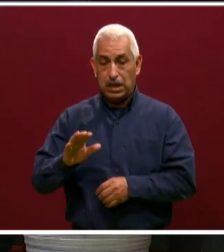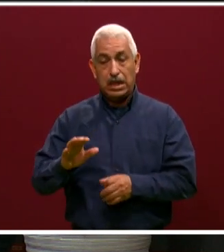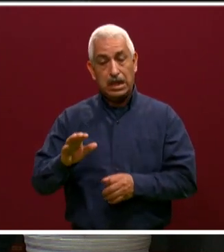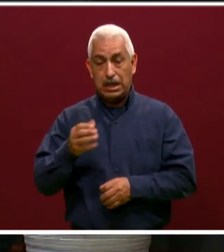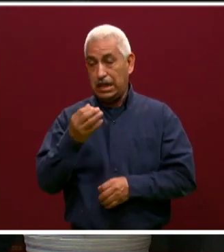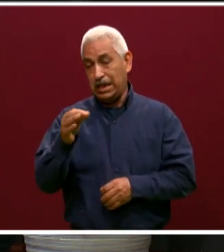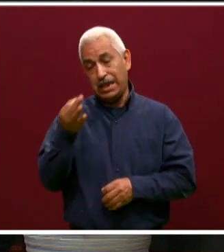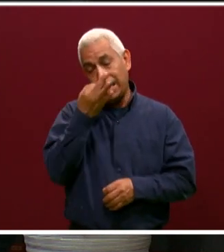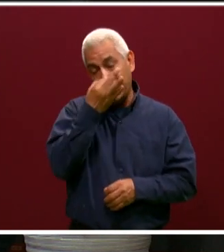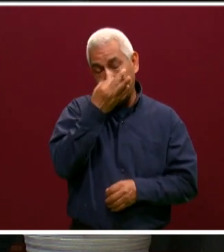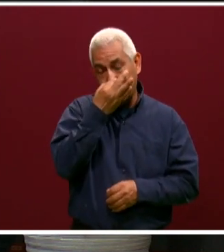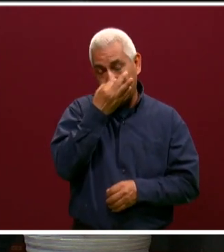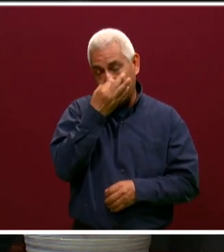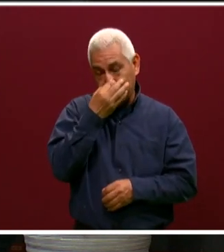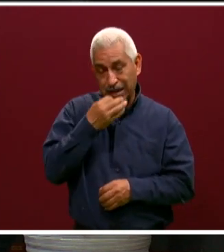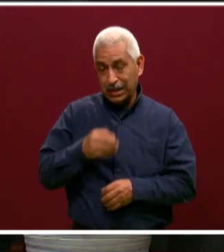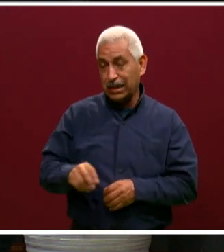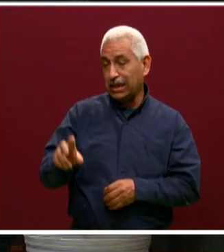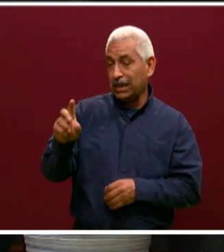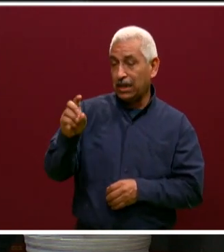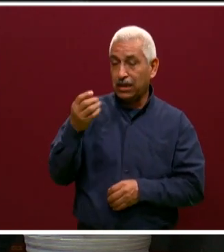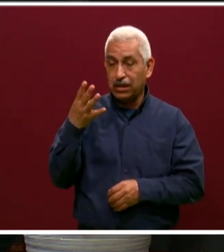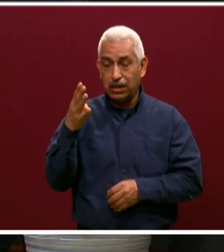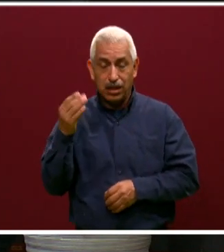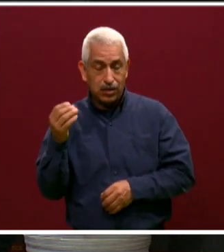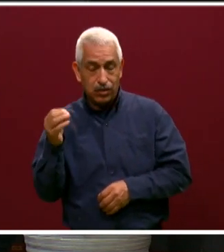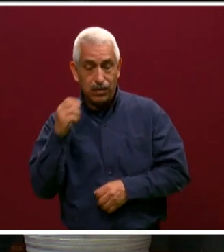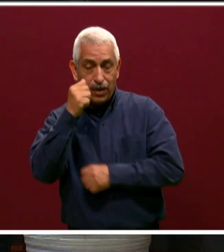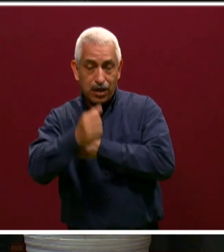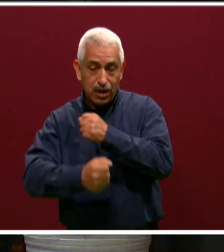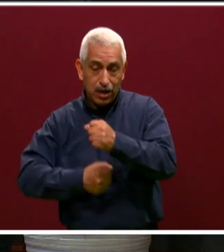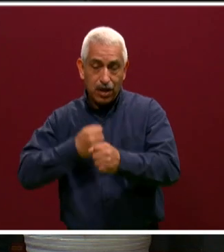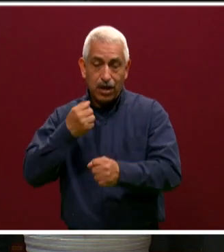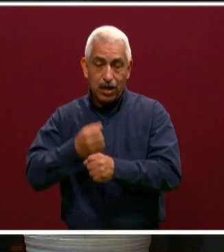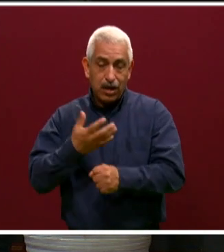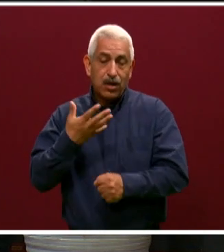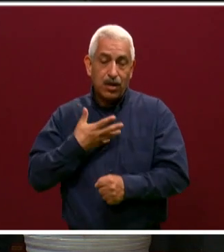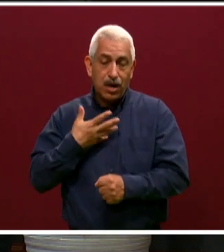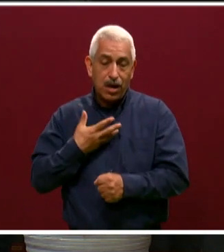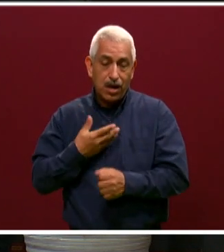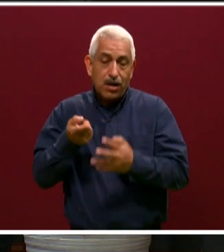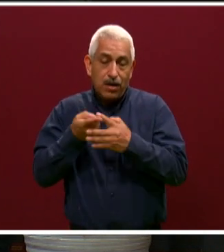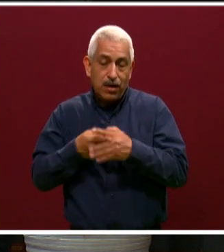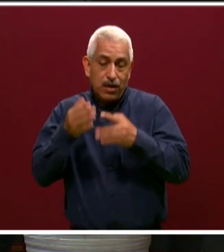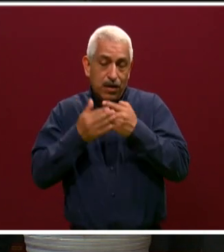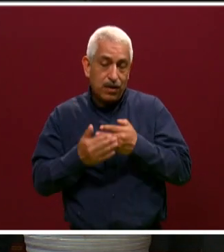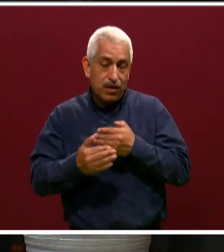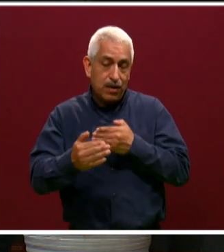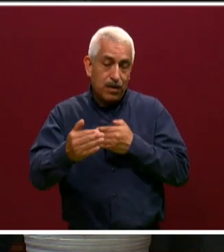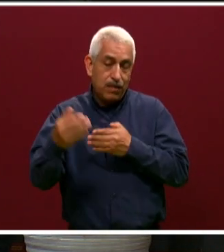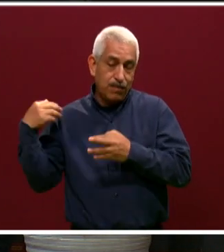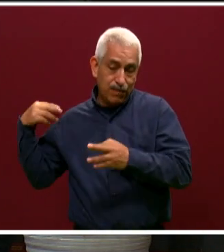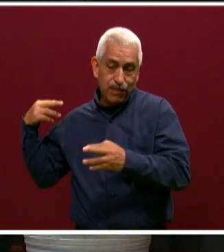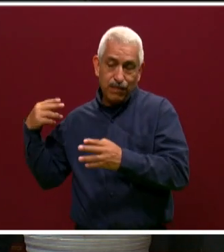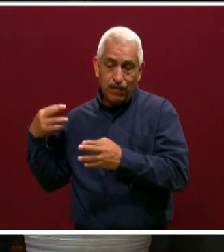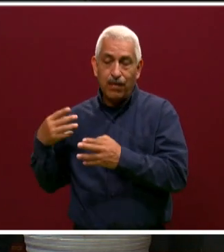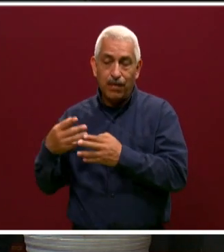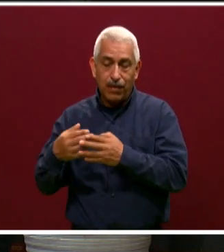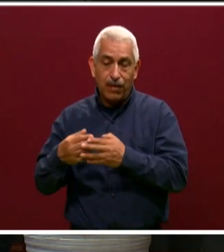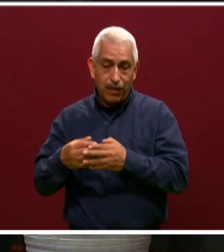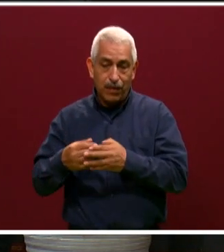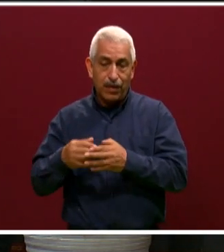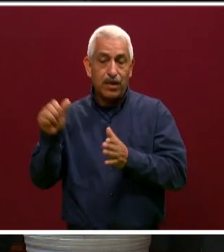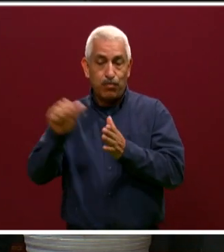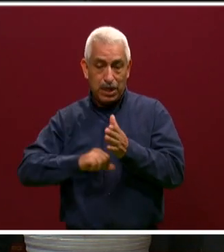existencia en nuestro estado. Tenemos 39 años en agosto, vamos a cumplir 39 años. Es un